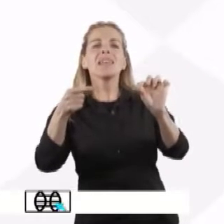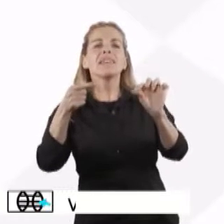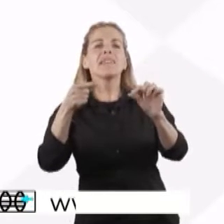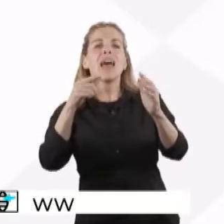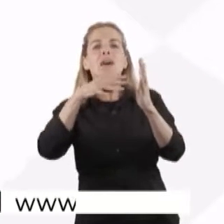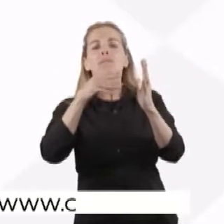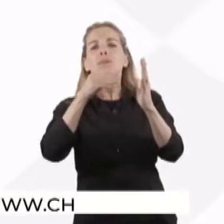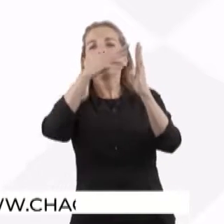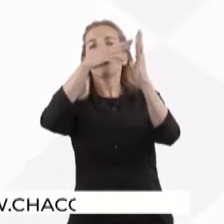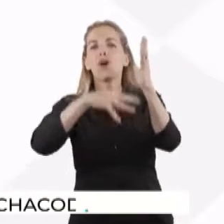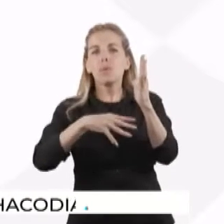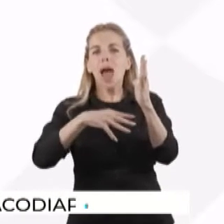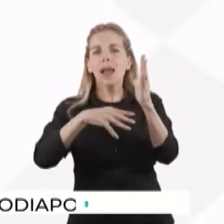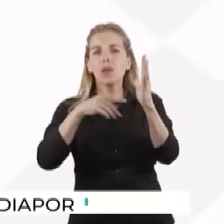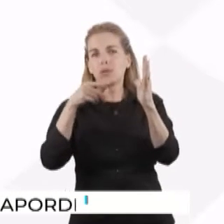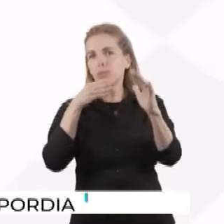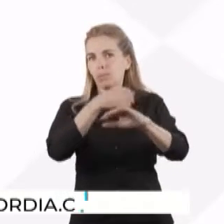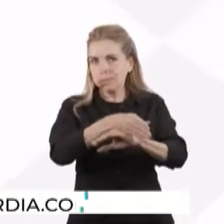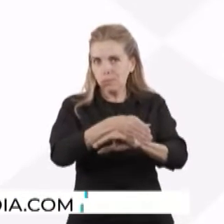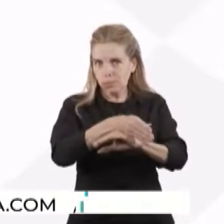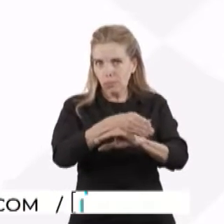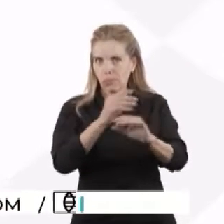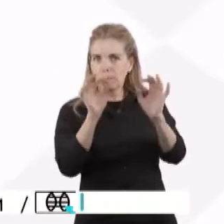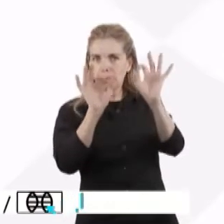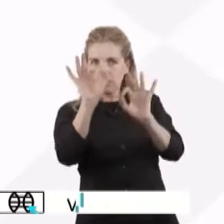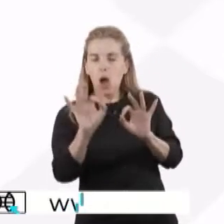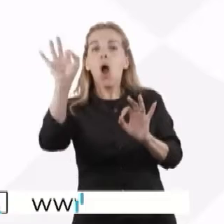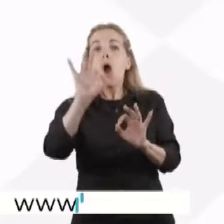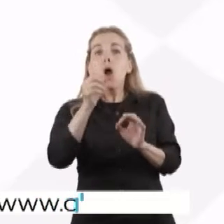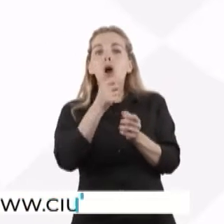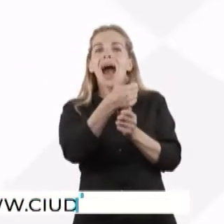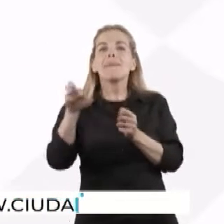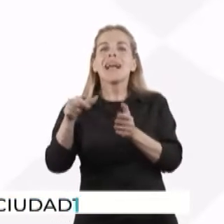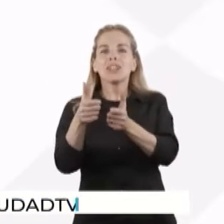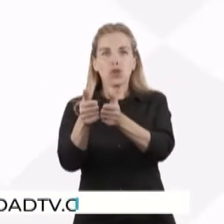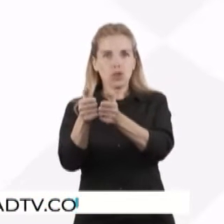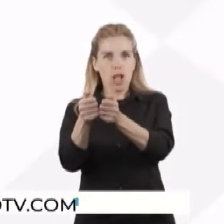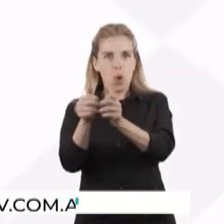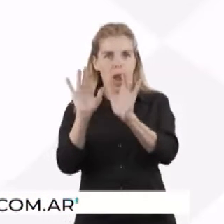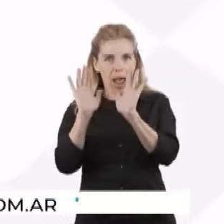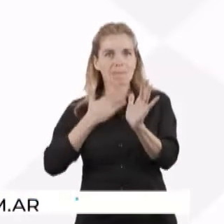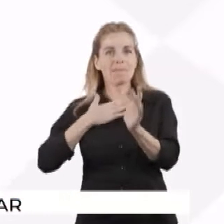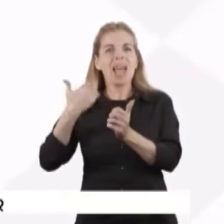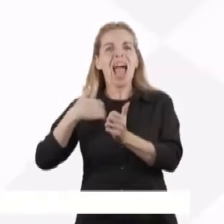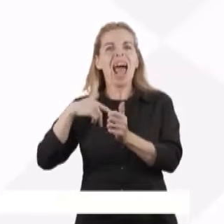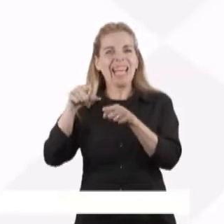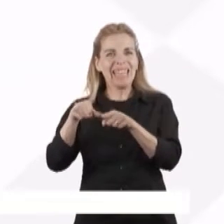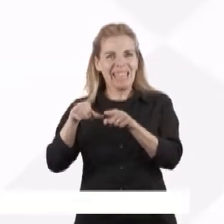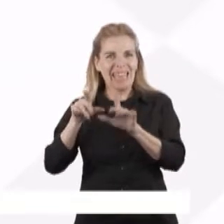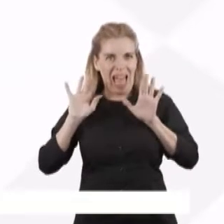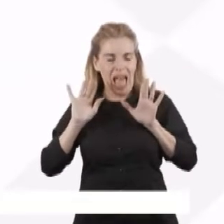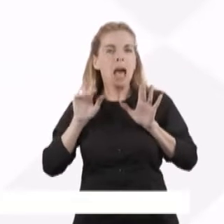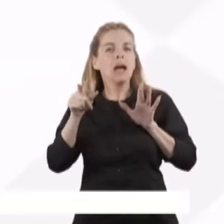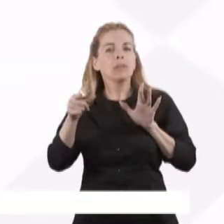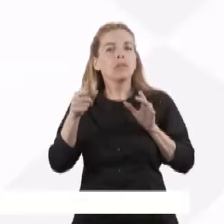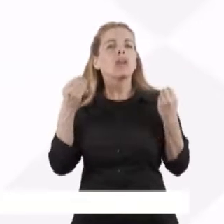y se carga, o desde la aplicación Mi Argentina, sólo para usuarios validados, y cuáles son los documentos